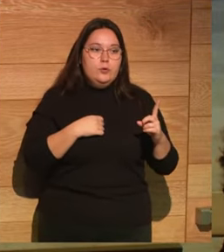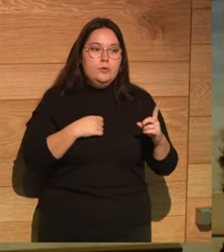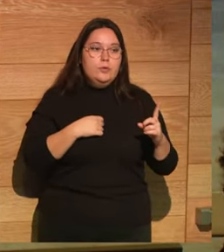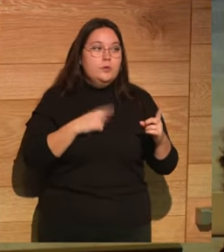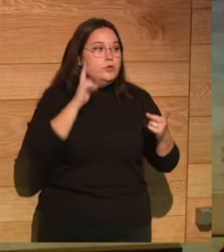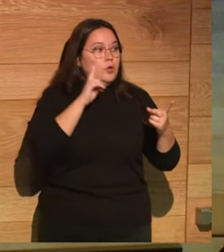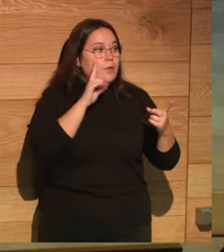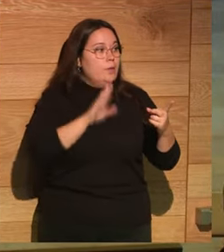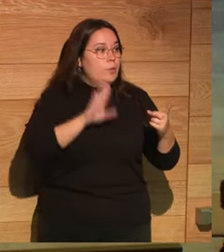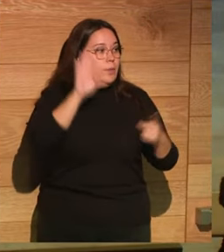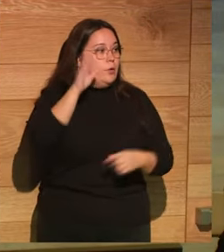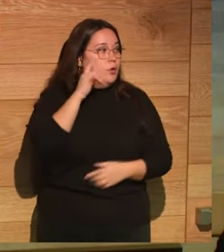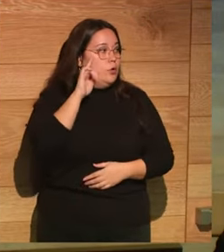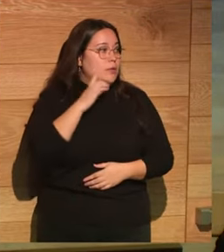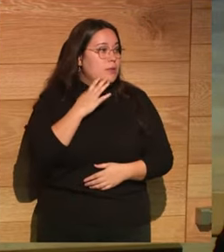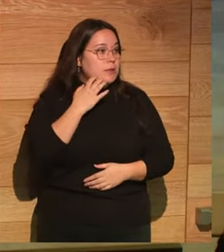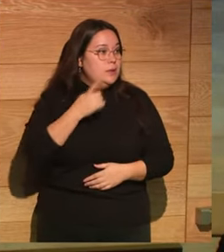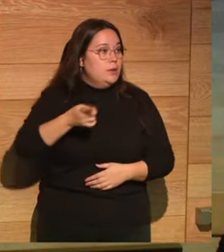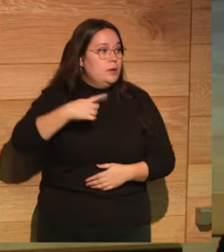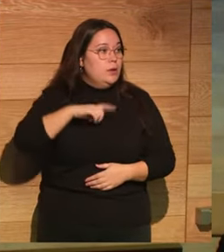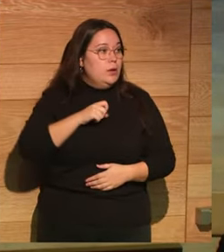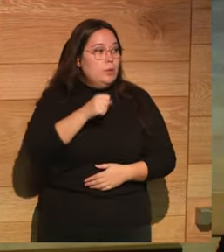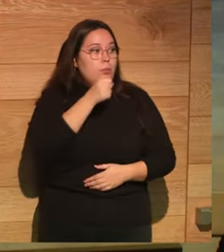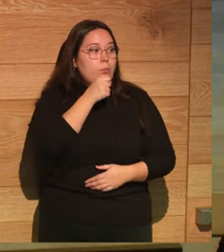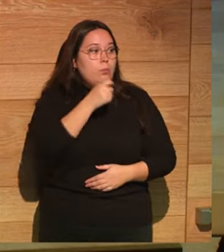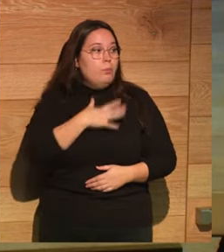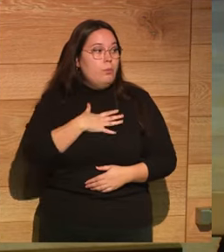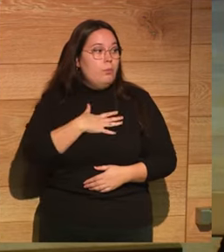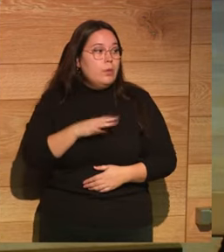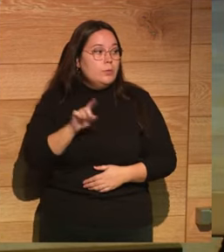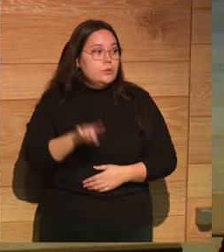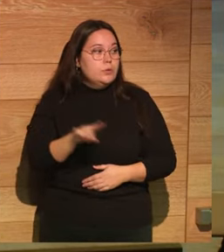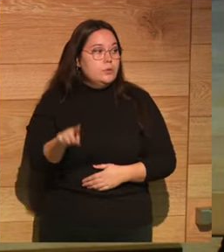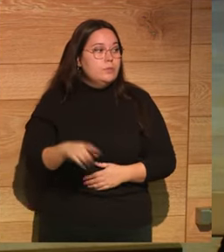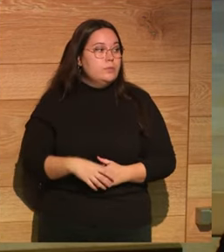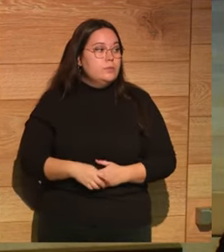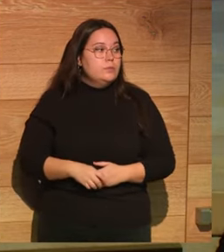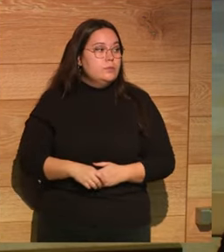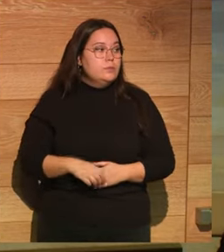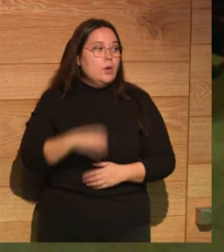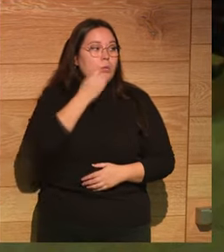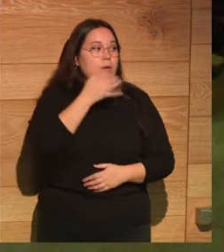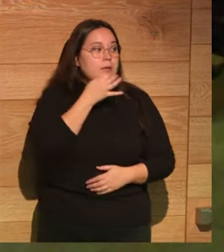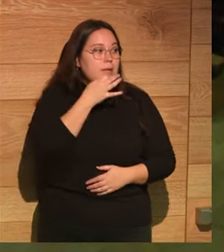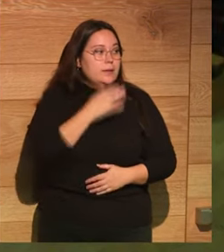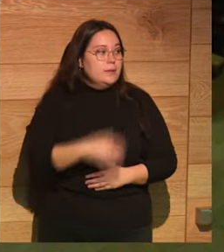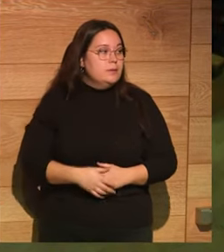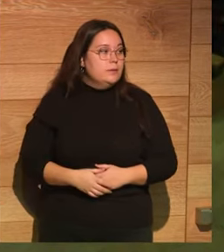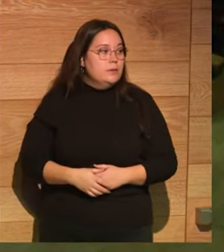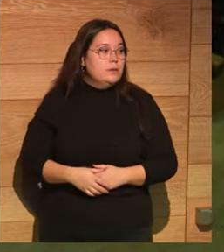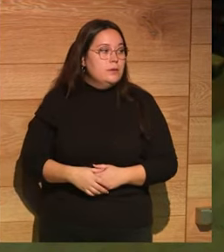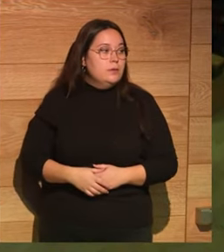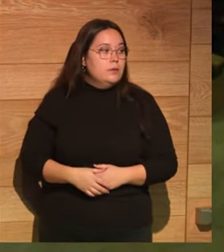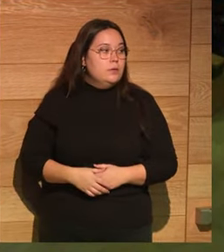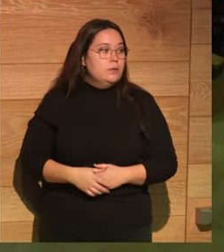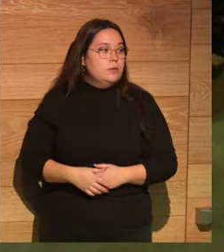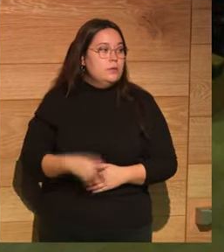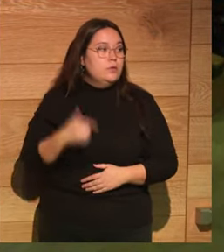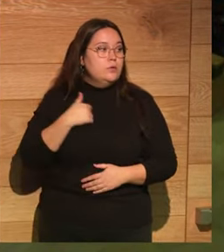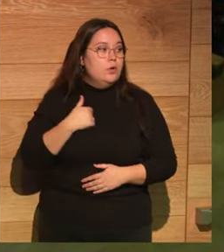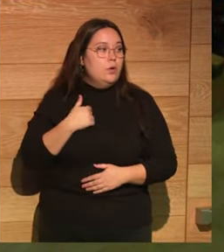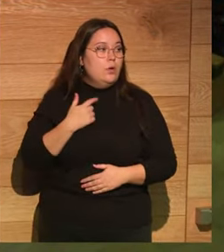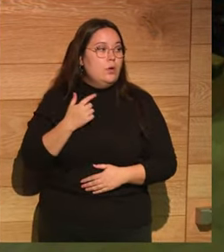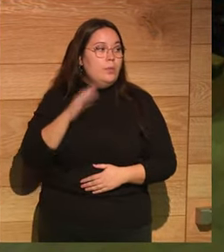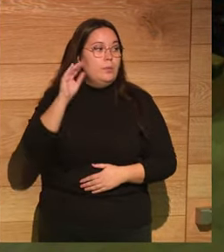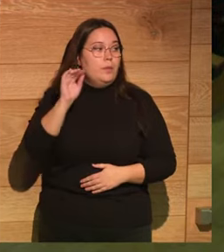estoy viendo ya una mano ahí no sé si podemos a lo mejor acercar un micrófono por ahí muy buenas tardes yo tengo dos